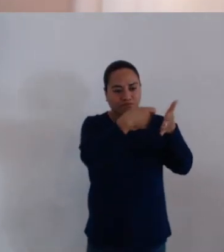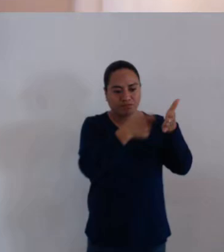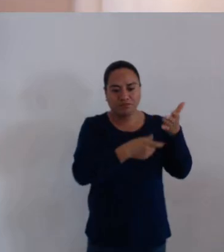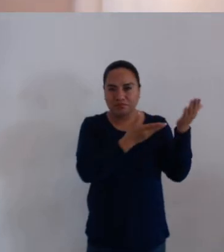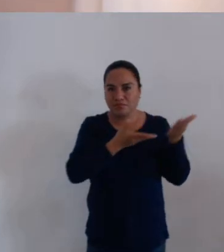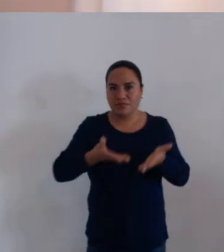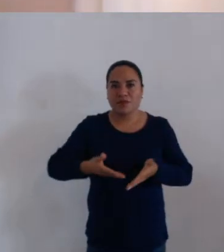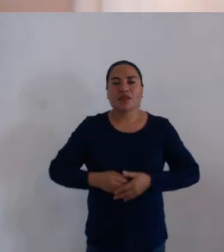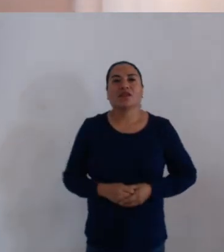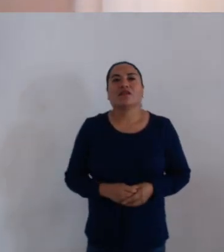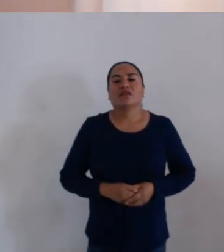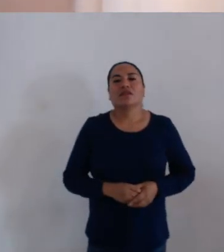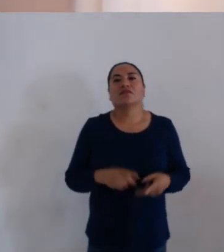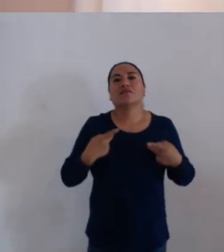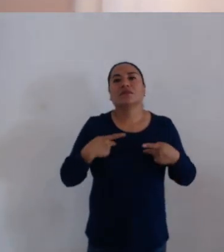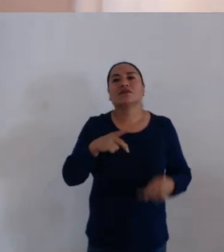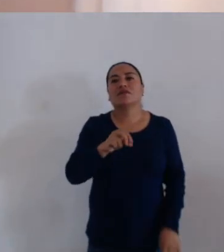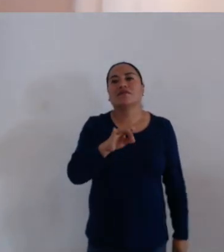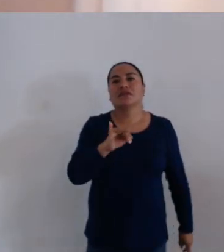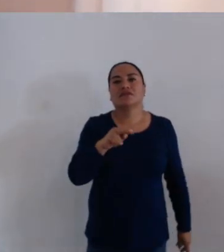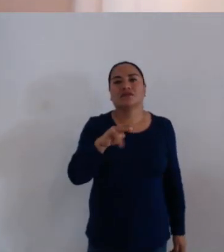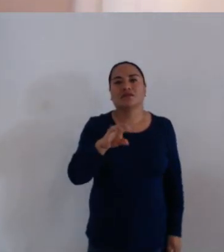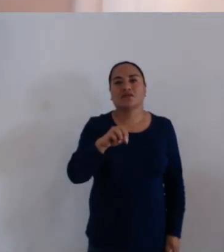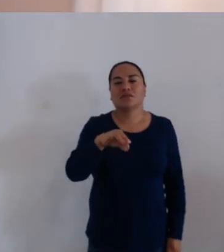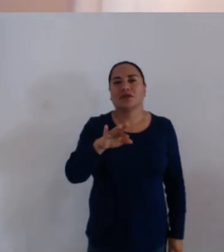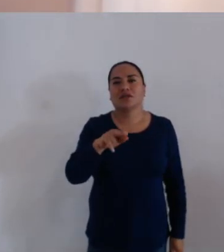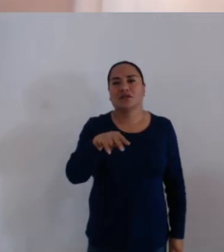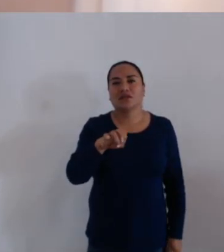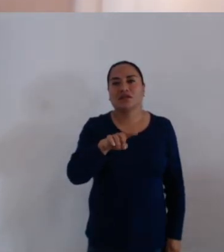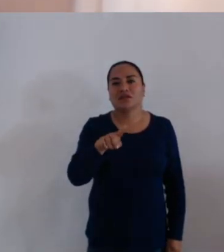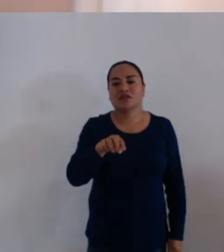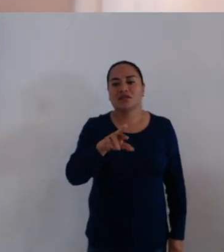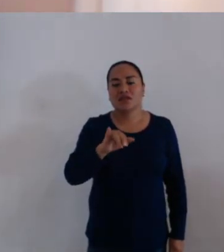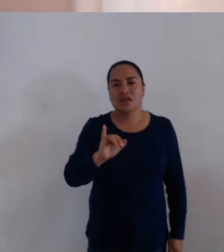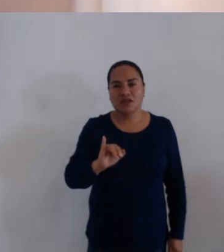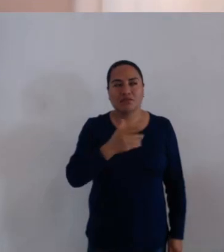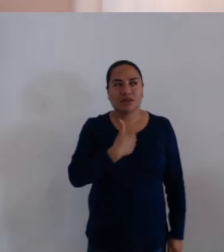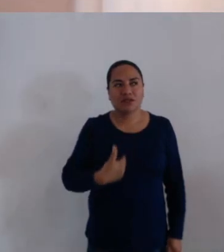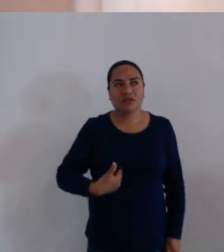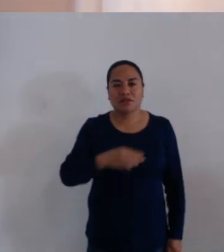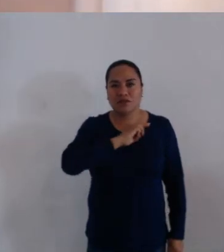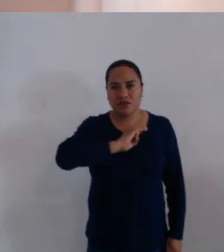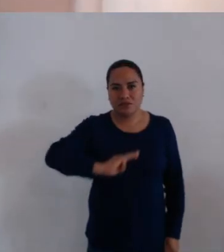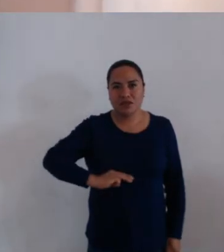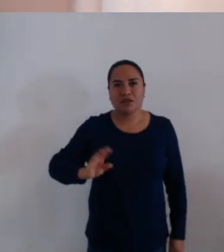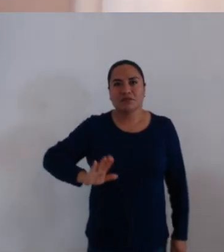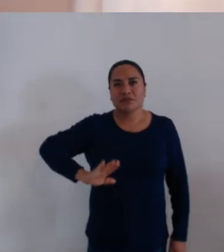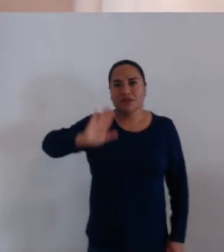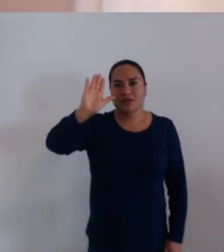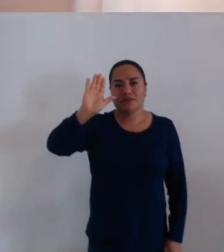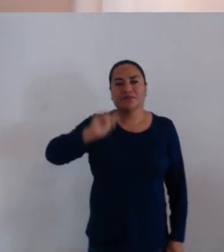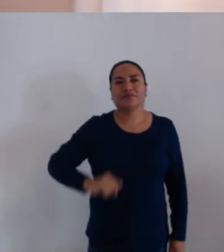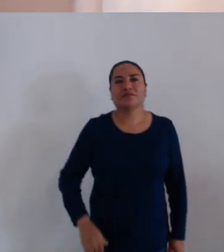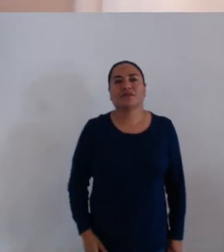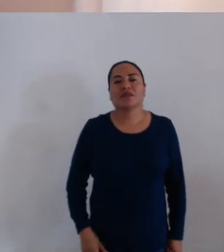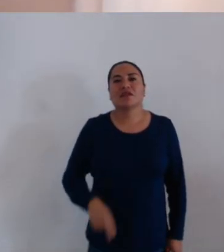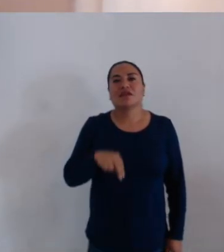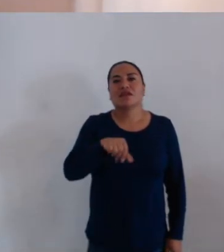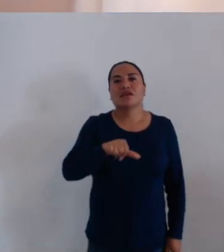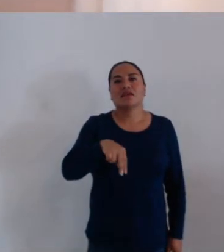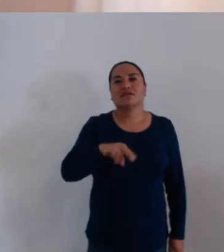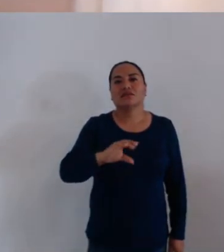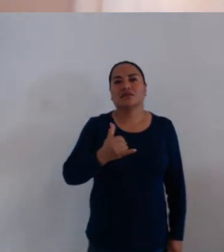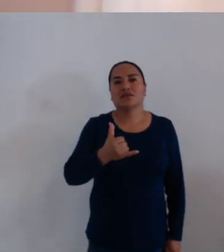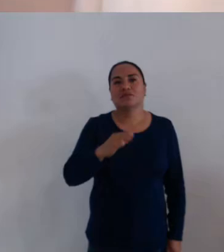lista de asistencia. Ciudadano Francisco Martínez Neri, Presidente Municipal Constitucional. Presente. Ciudadana Nancy